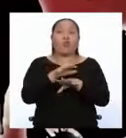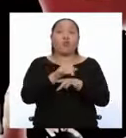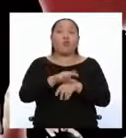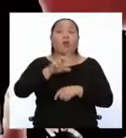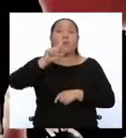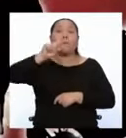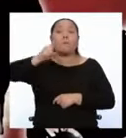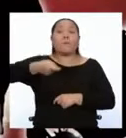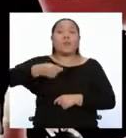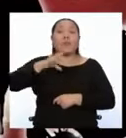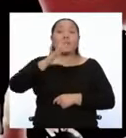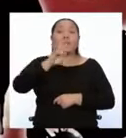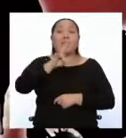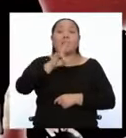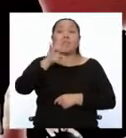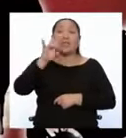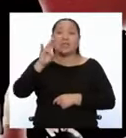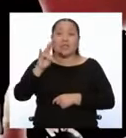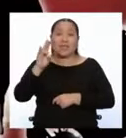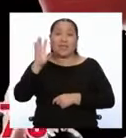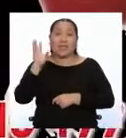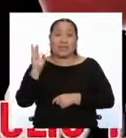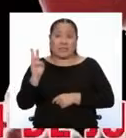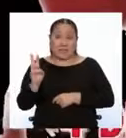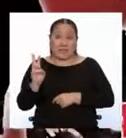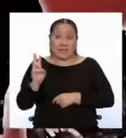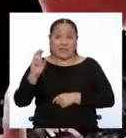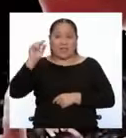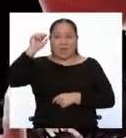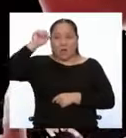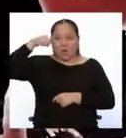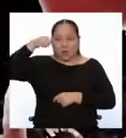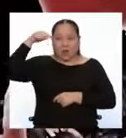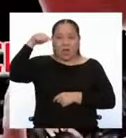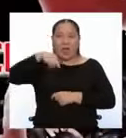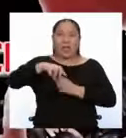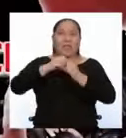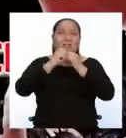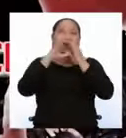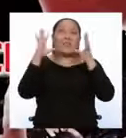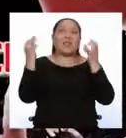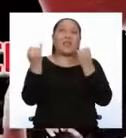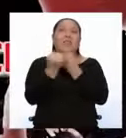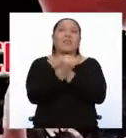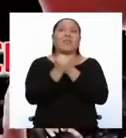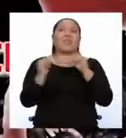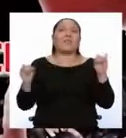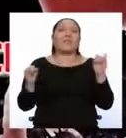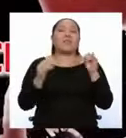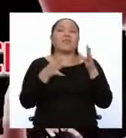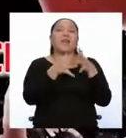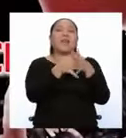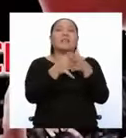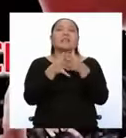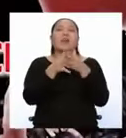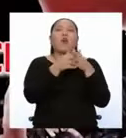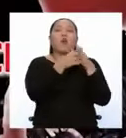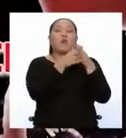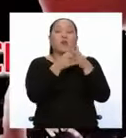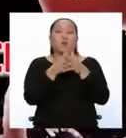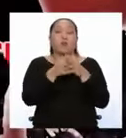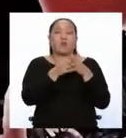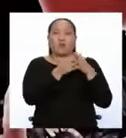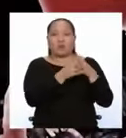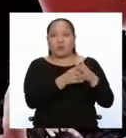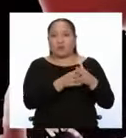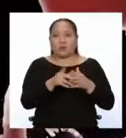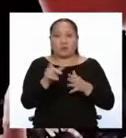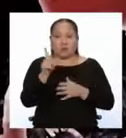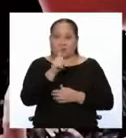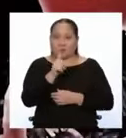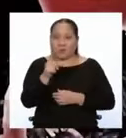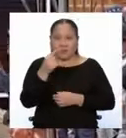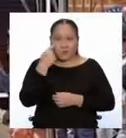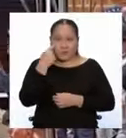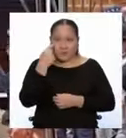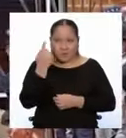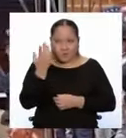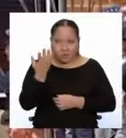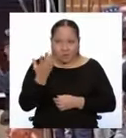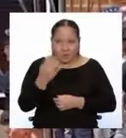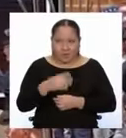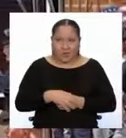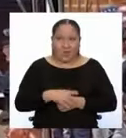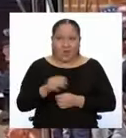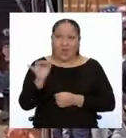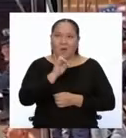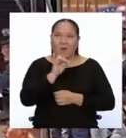1776 se ha recordado como el Día de la Independencia de los Estados Unidos. No vayas a creer que ocurrió como en la